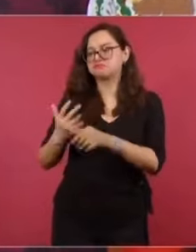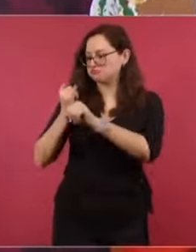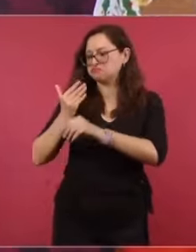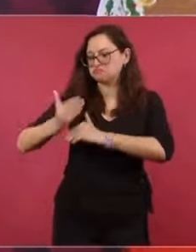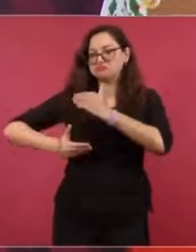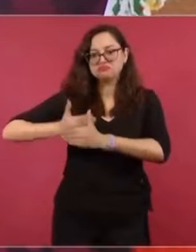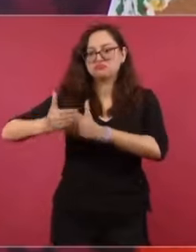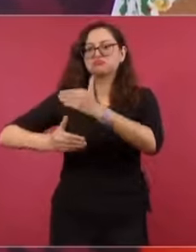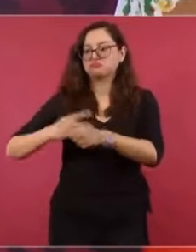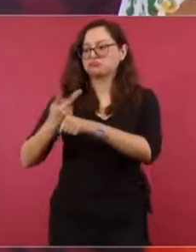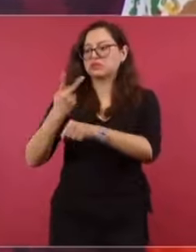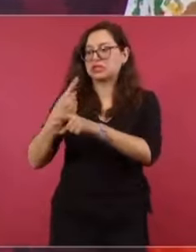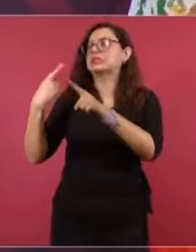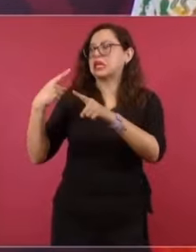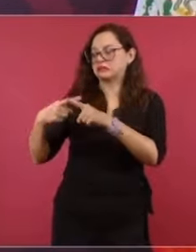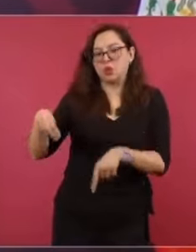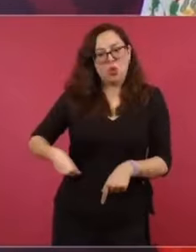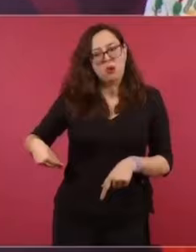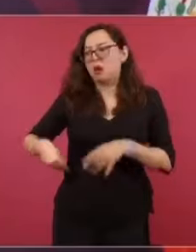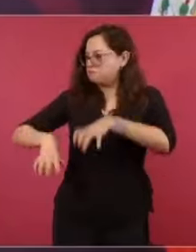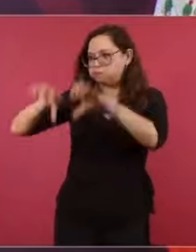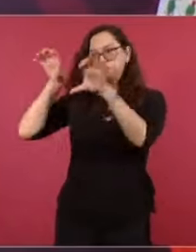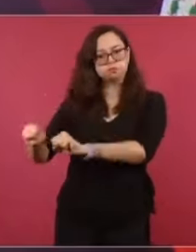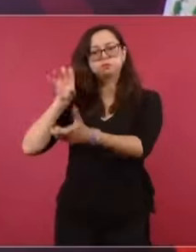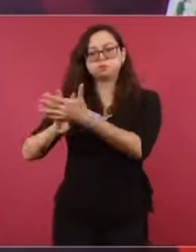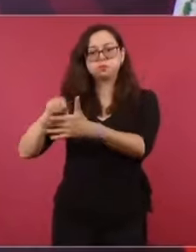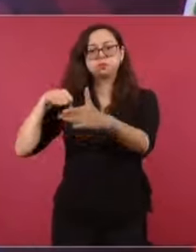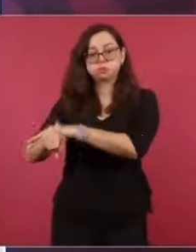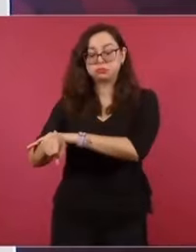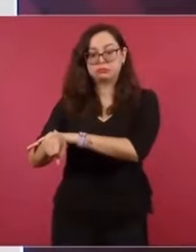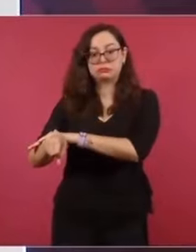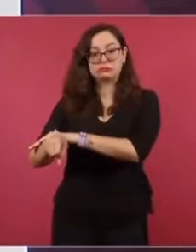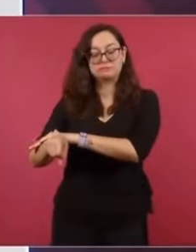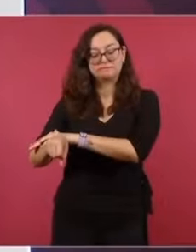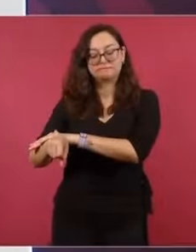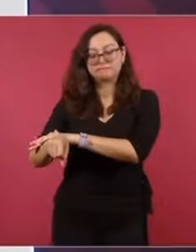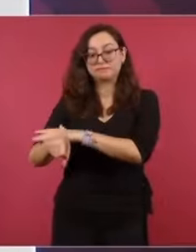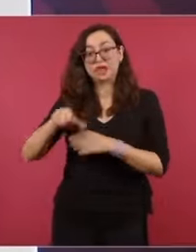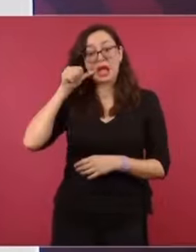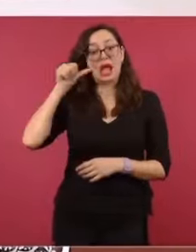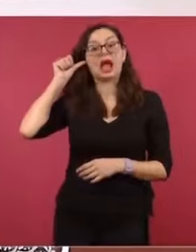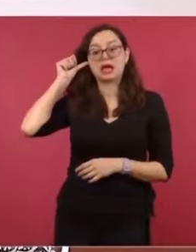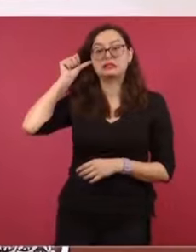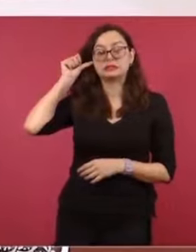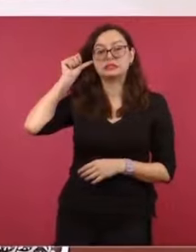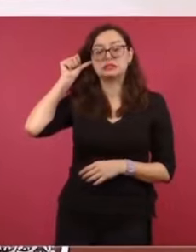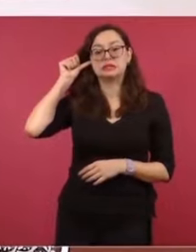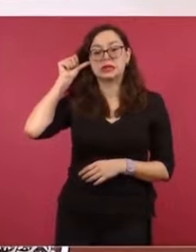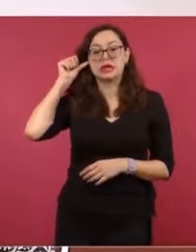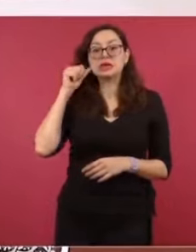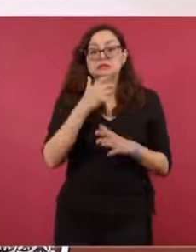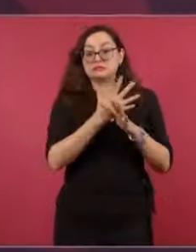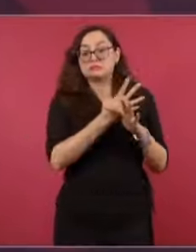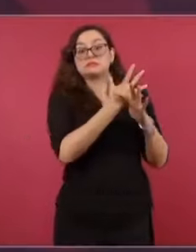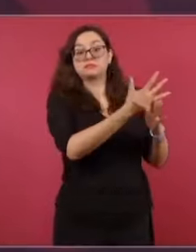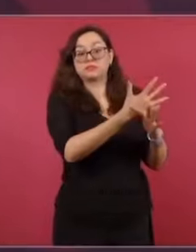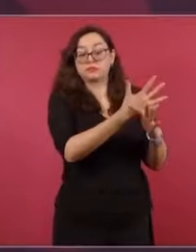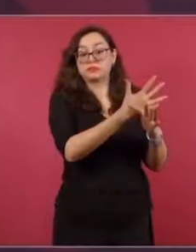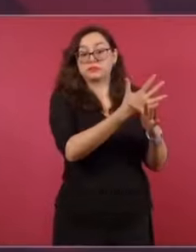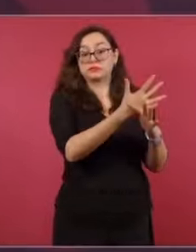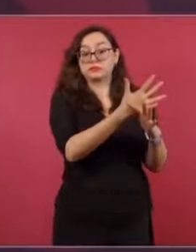detener a los responsables. Y lo que se manejó mucho ayer fue que lo habían asesinado